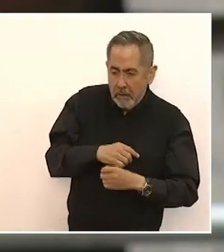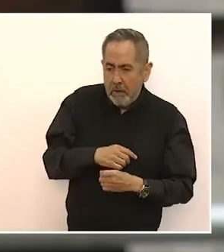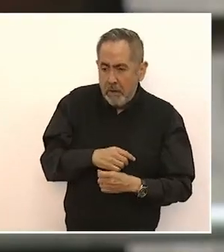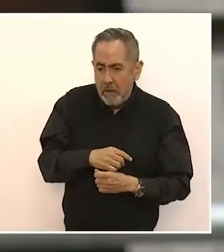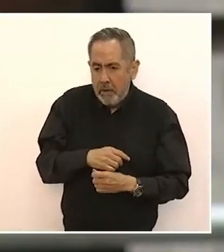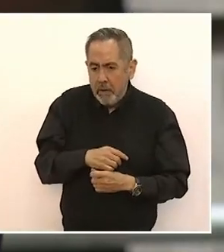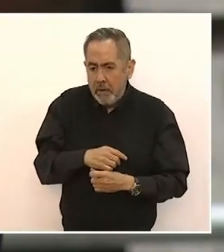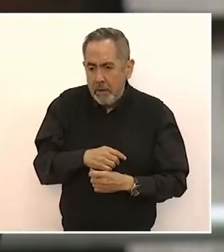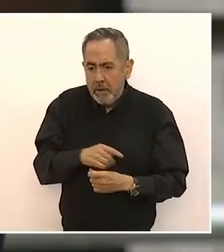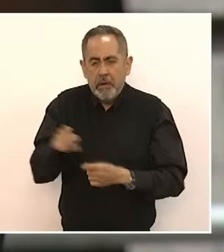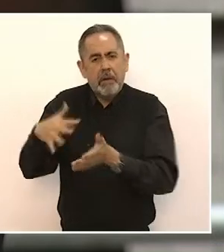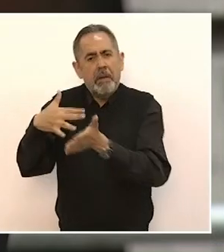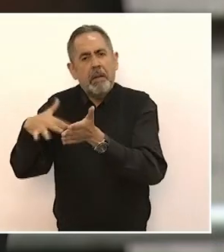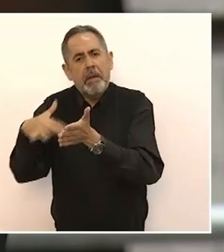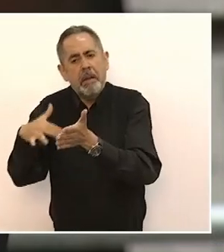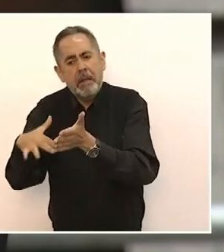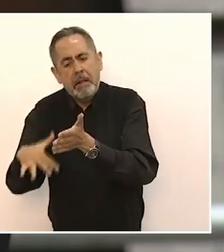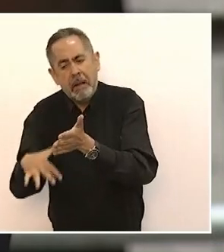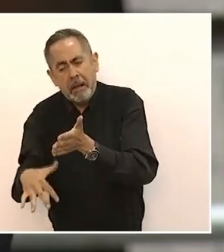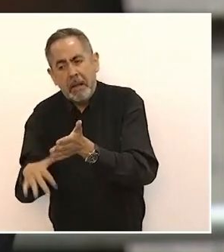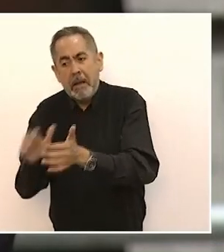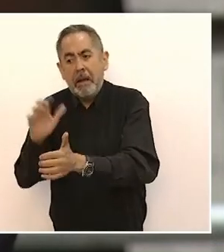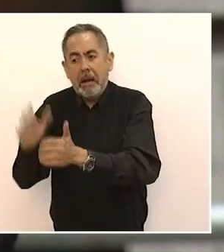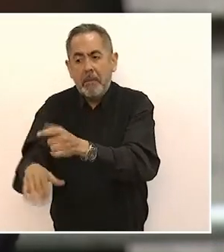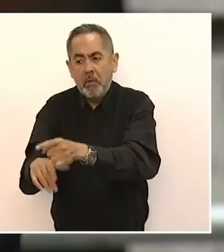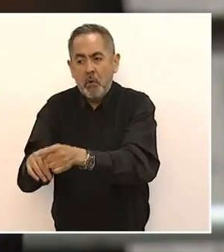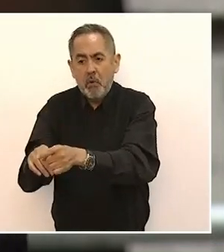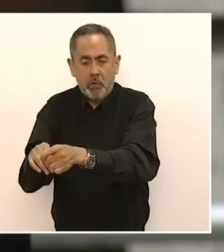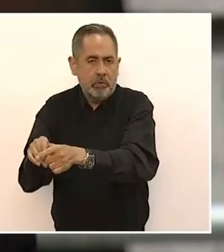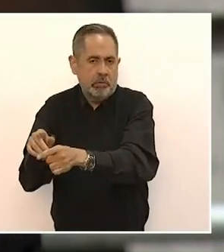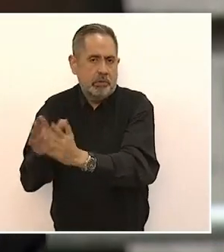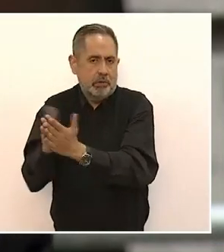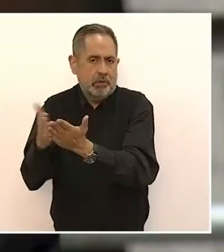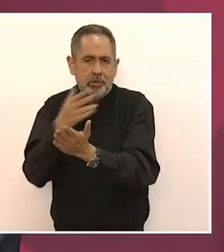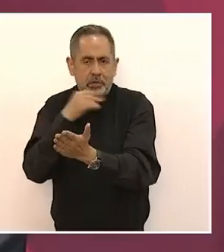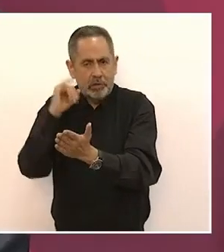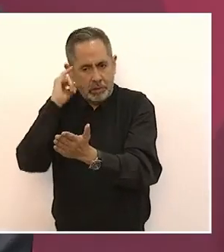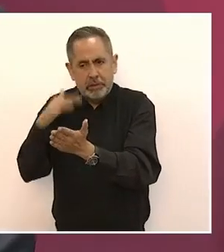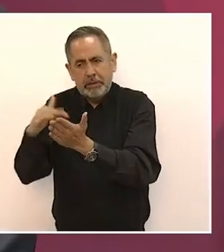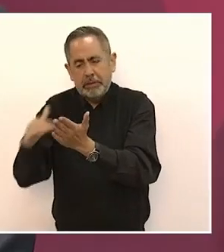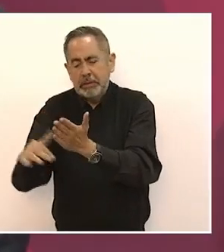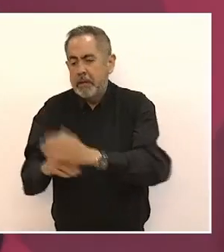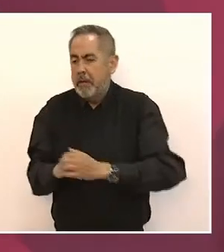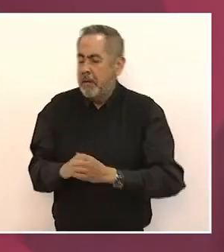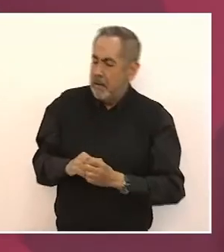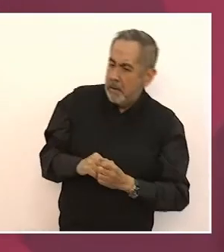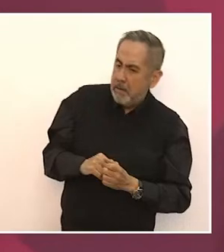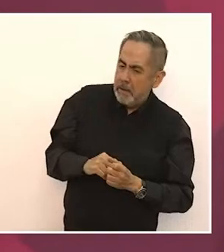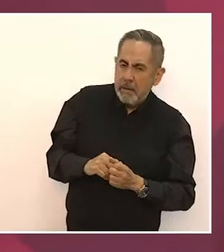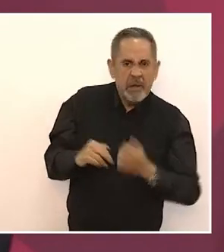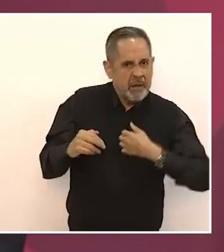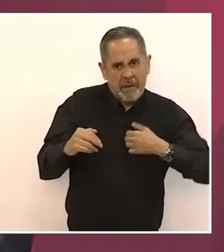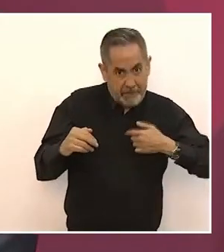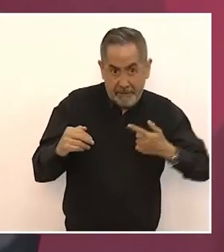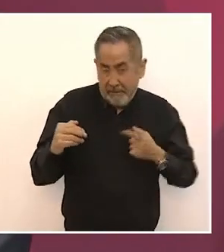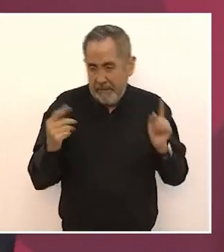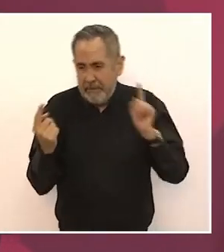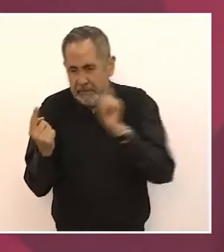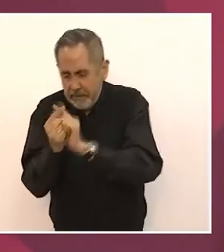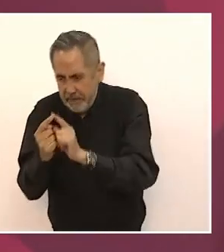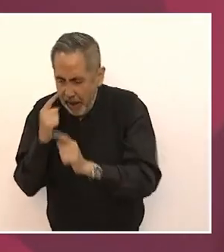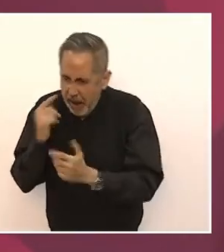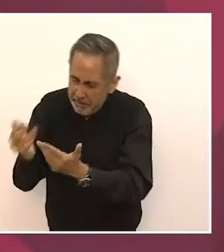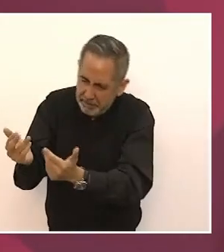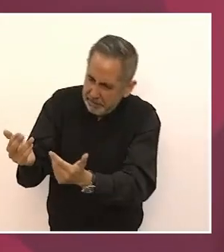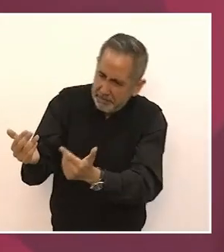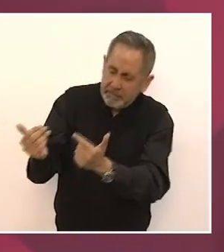Y ya terminó de hablar, de leer su escrito y fui con él y le digo, venga para acá,